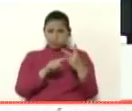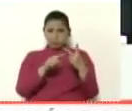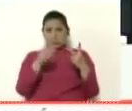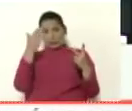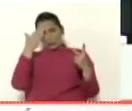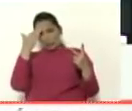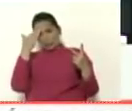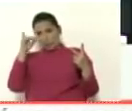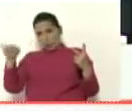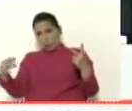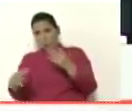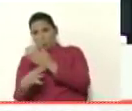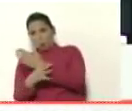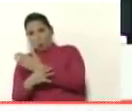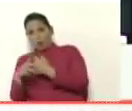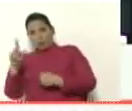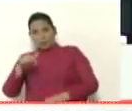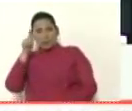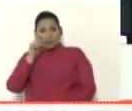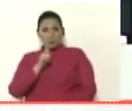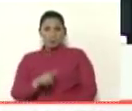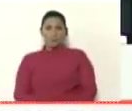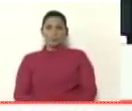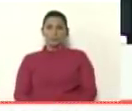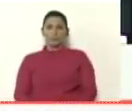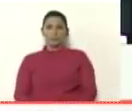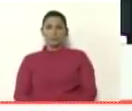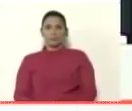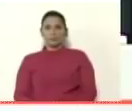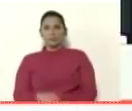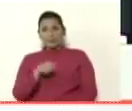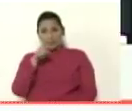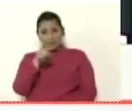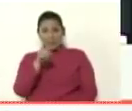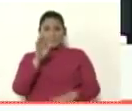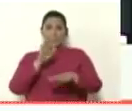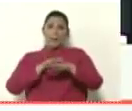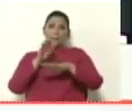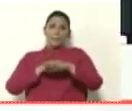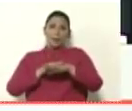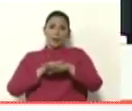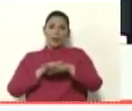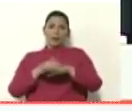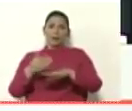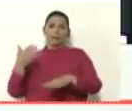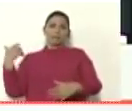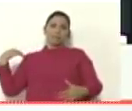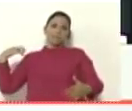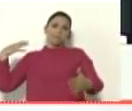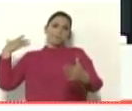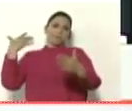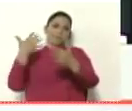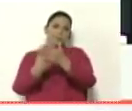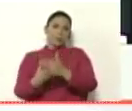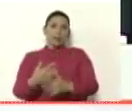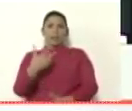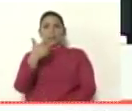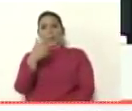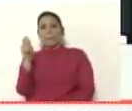Guaidó y el señor Leopoldo López que esto estaba ocurriendo desde hace más de tres meses